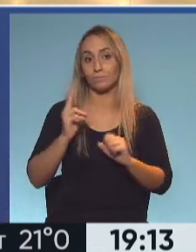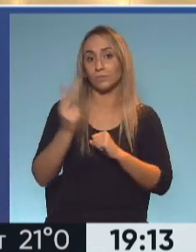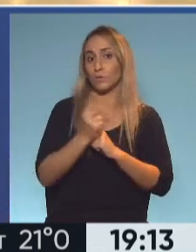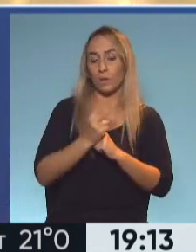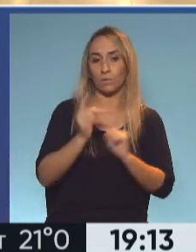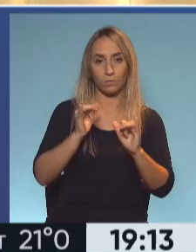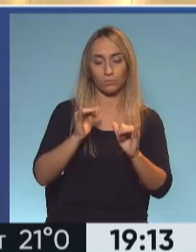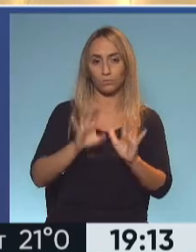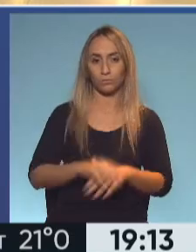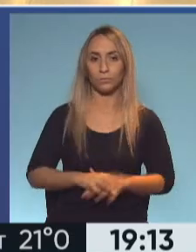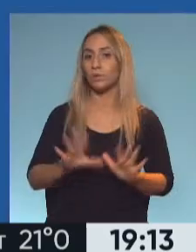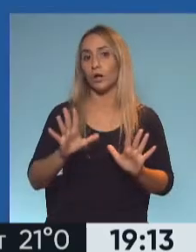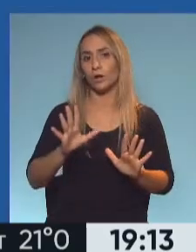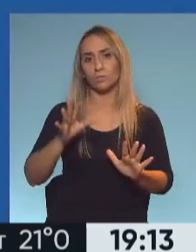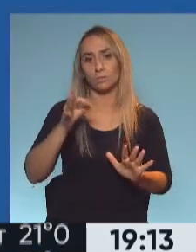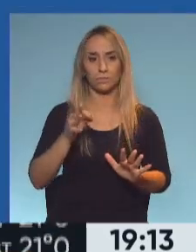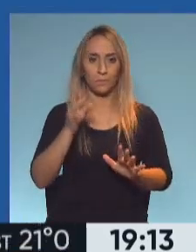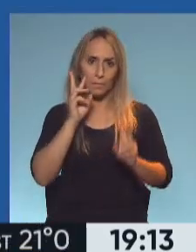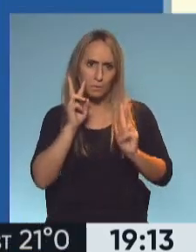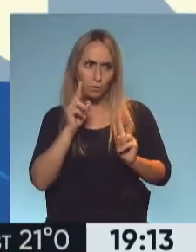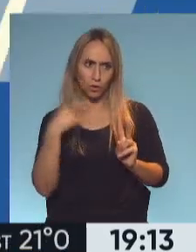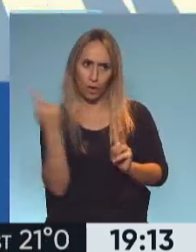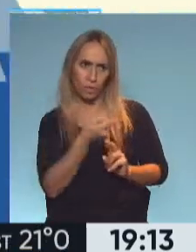cuidando. Pero vimos que todos estamos cuidándonos. Así.